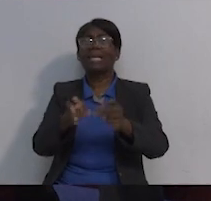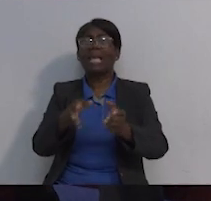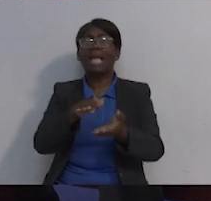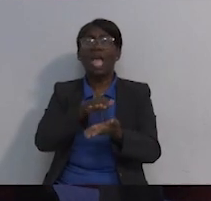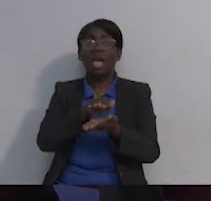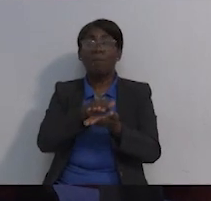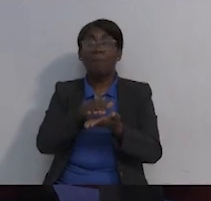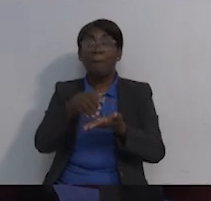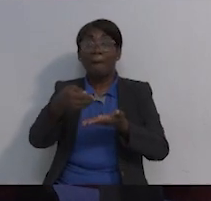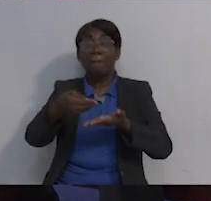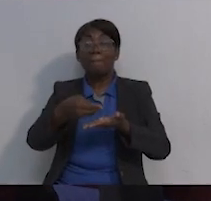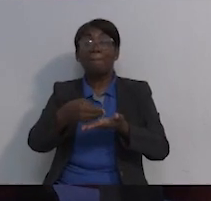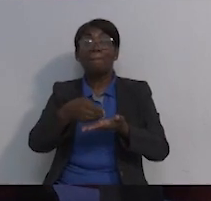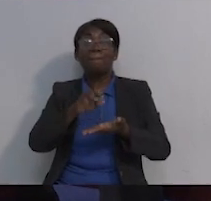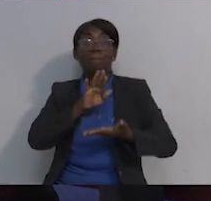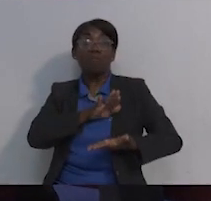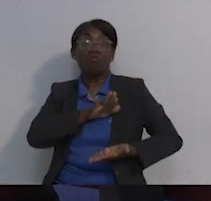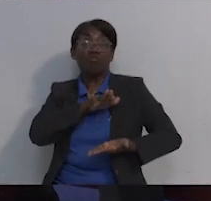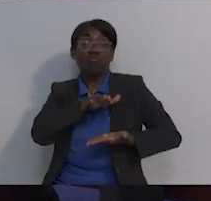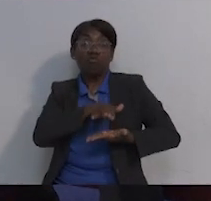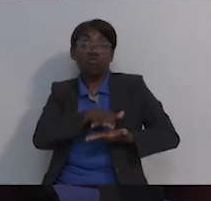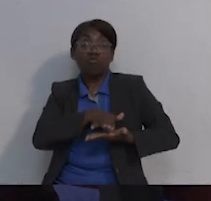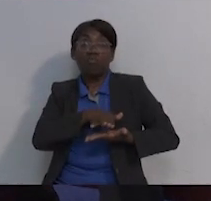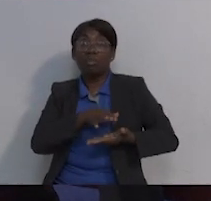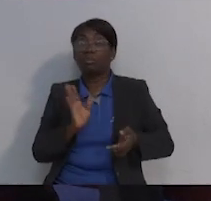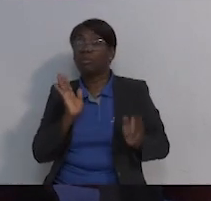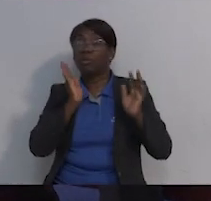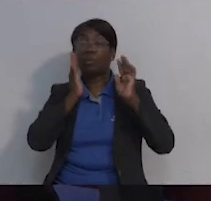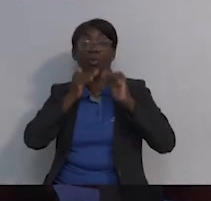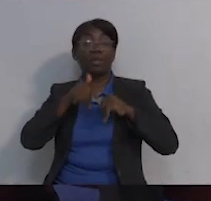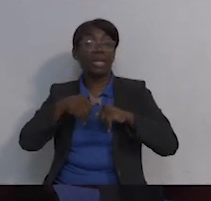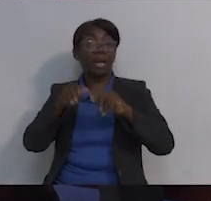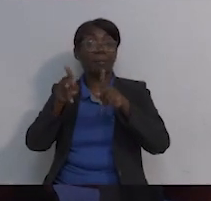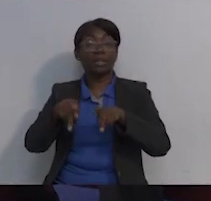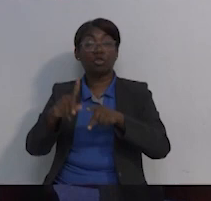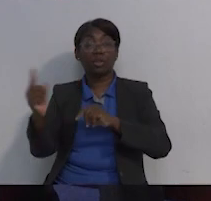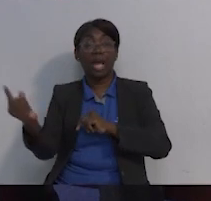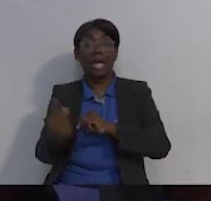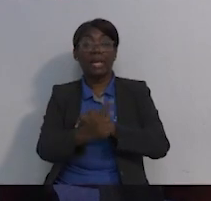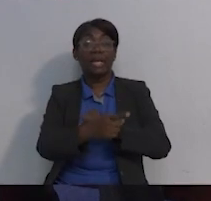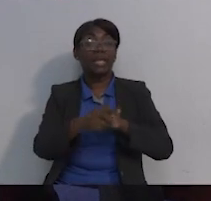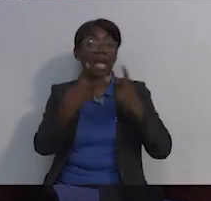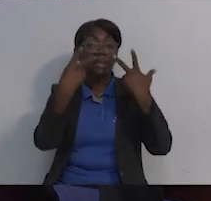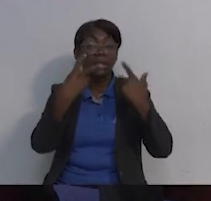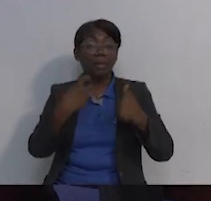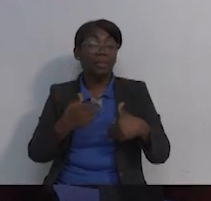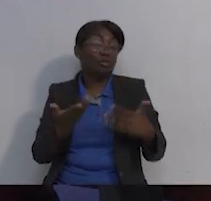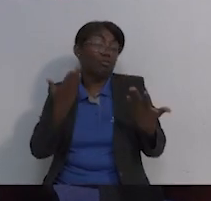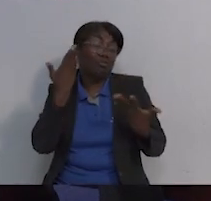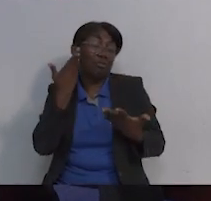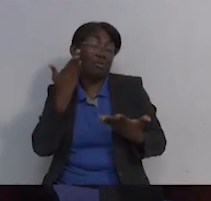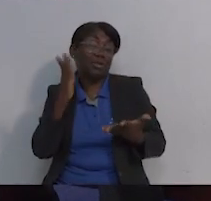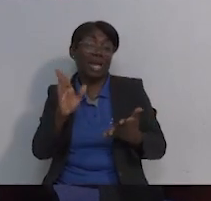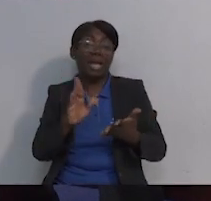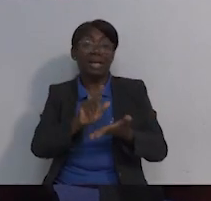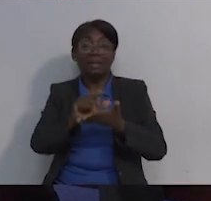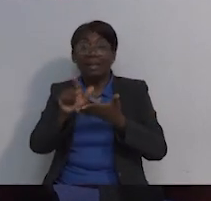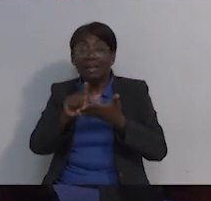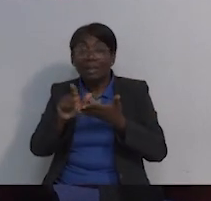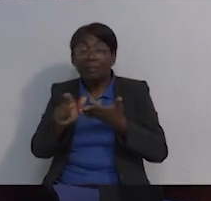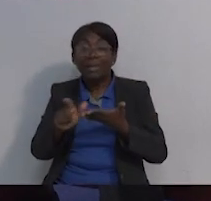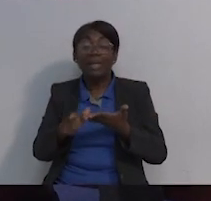están dañados los mamógrafos. Entonces la gente no podía hacerse los exámenes. Entonces sí, por